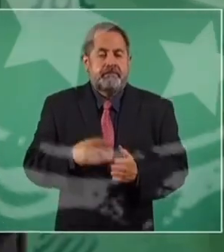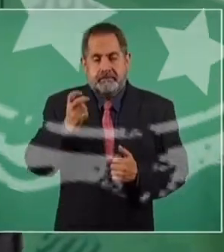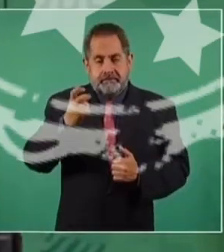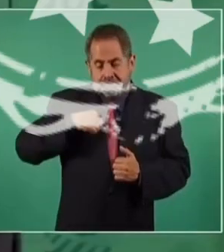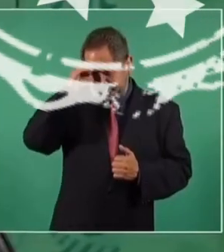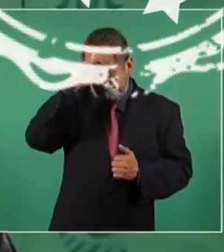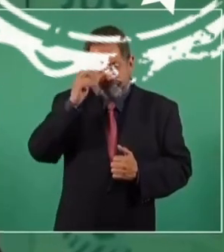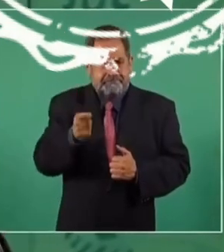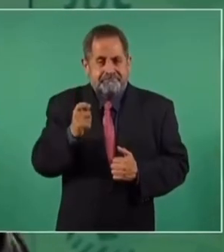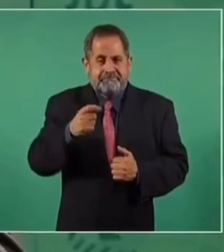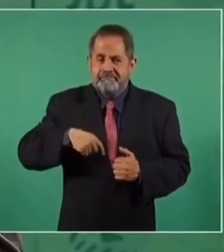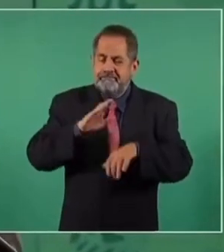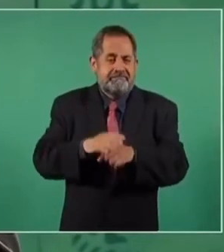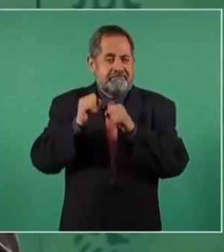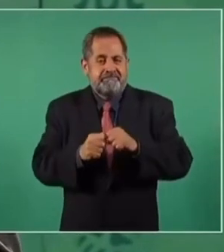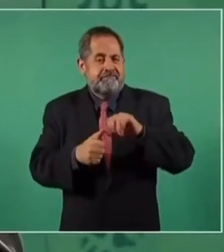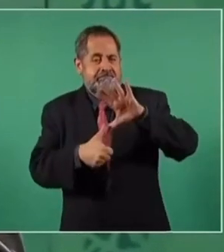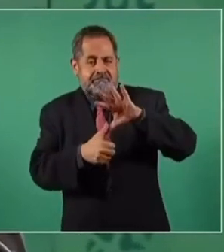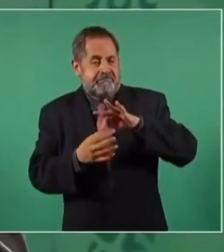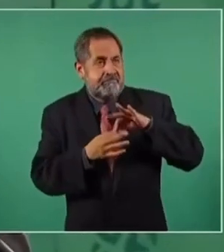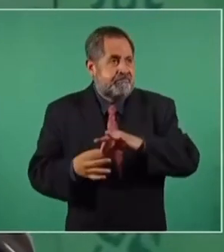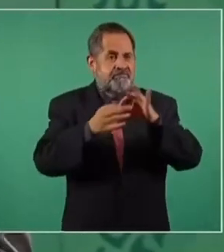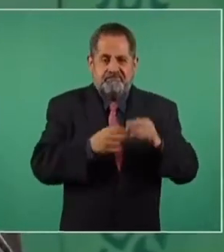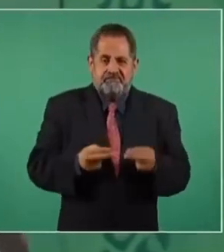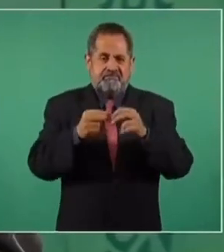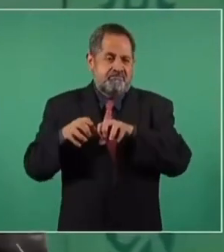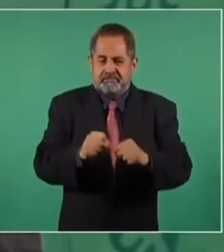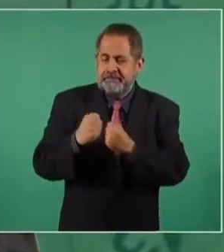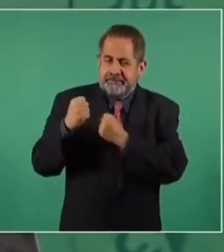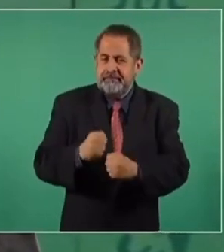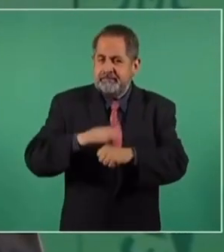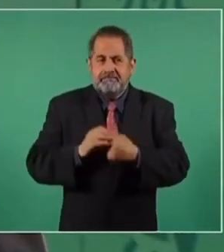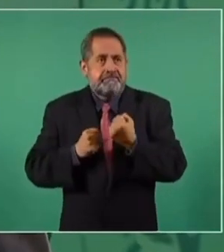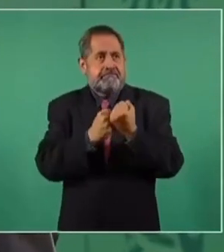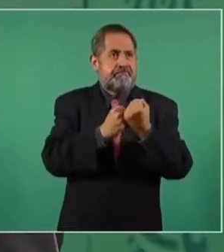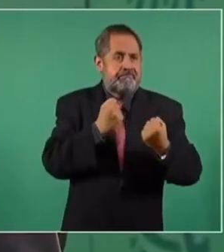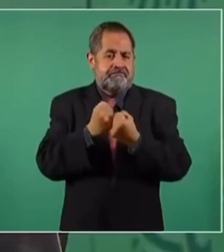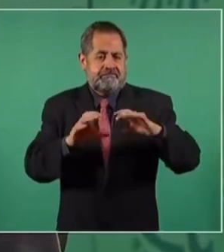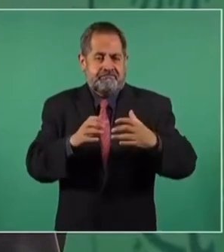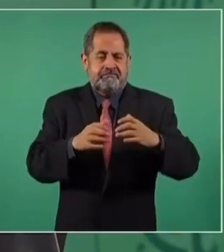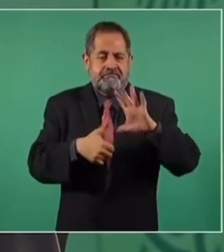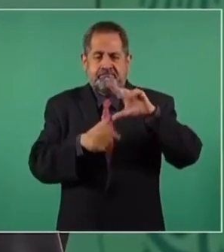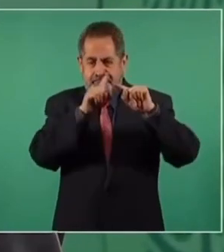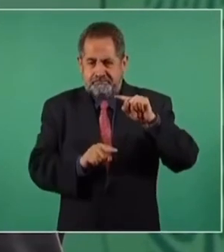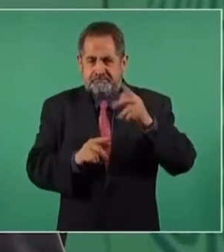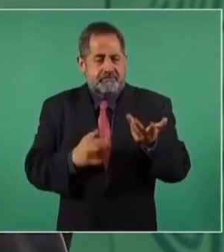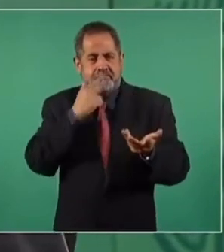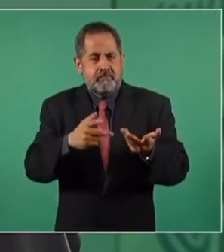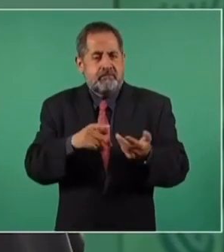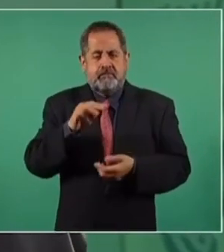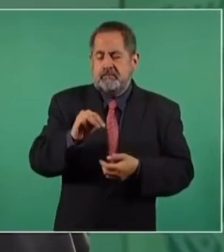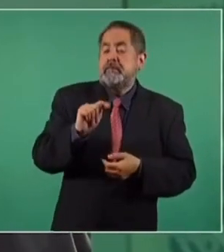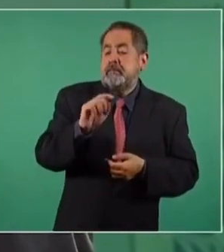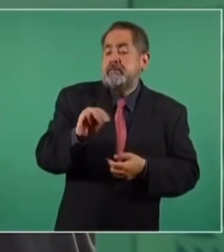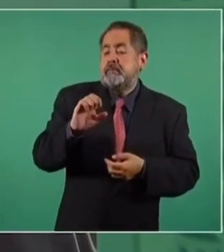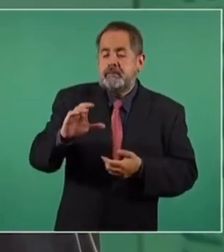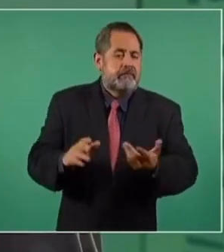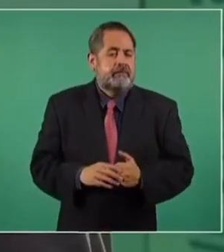De ahí la importancia de consolidar el comercio, todo lo que tiene que ver con el tratado.